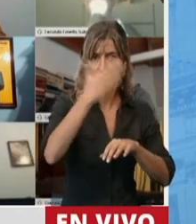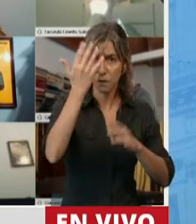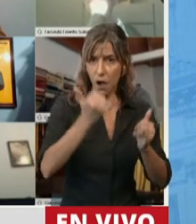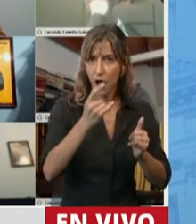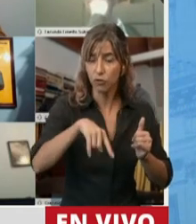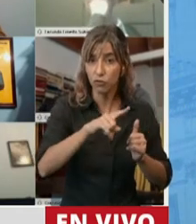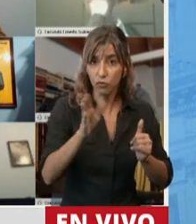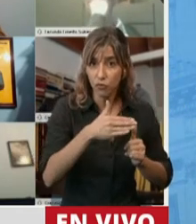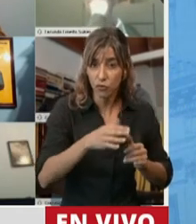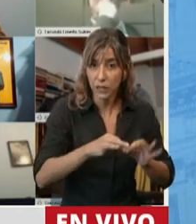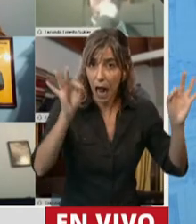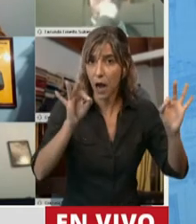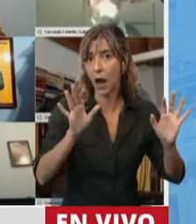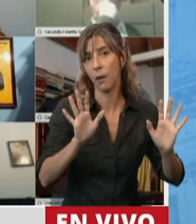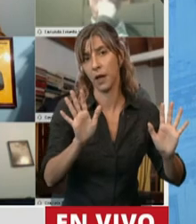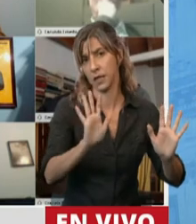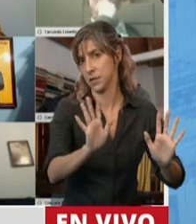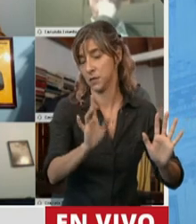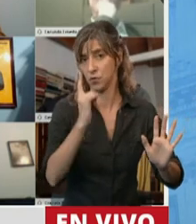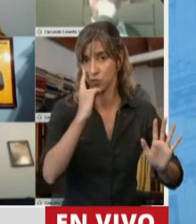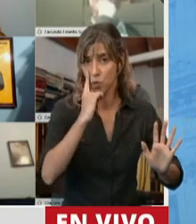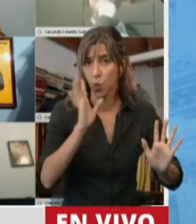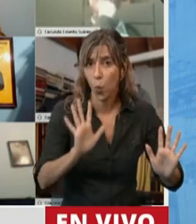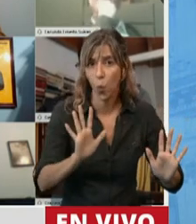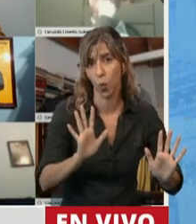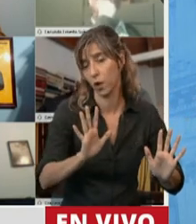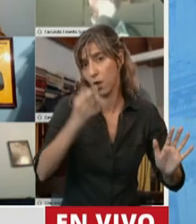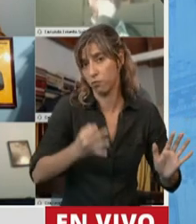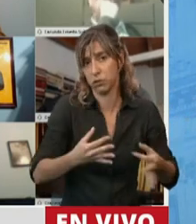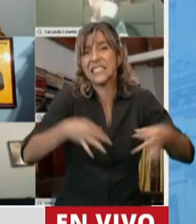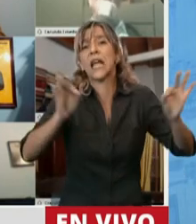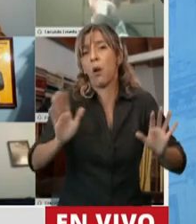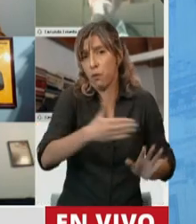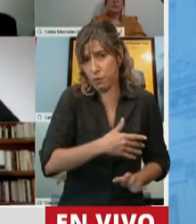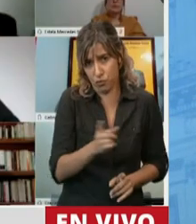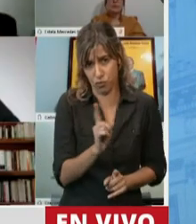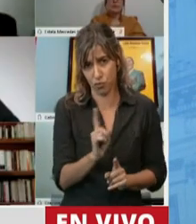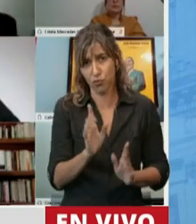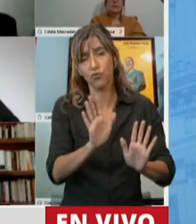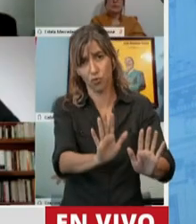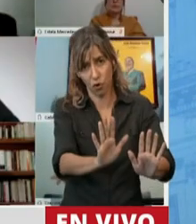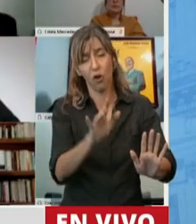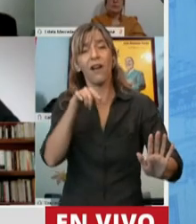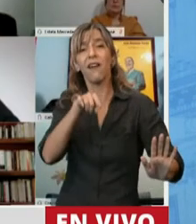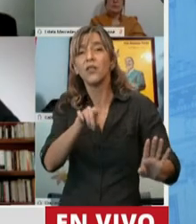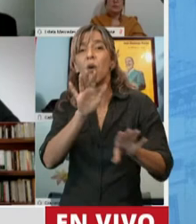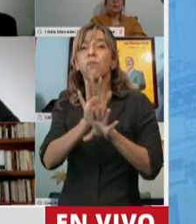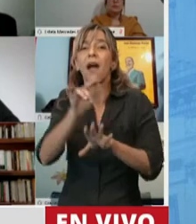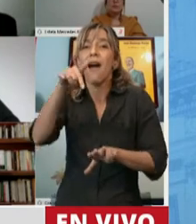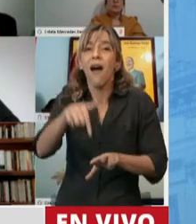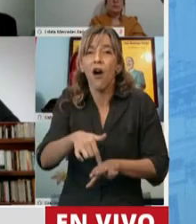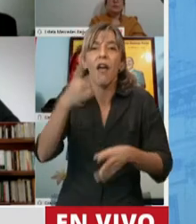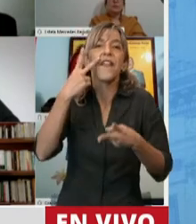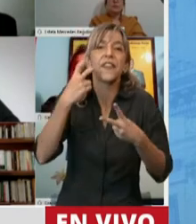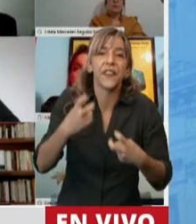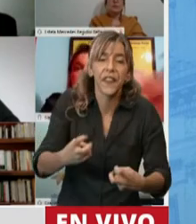Esto está en estudio, la ciencia está avanzando, pero todavía no hay suficientes evidencias. Y no solamente se